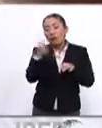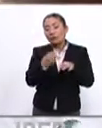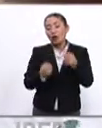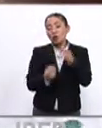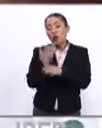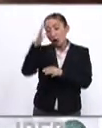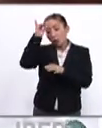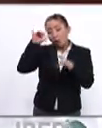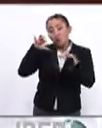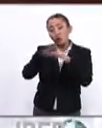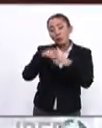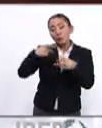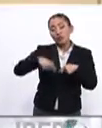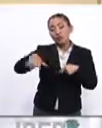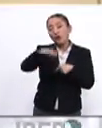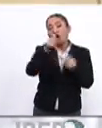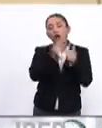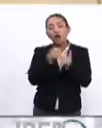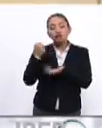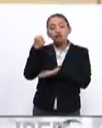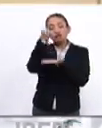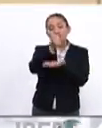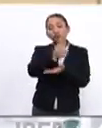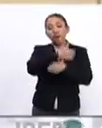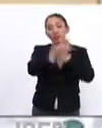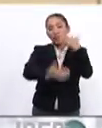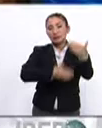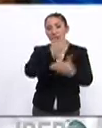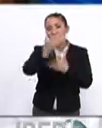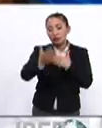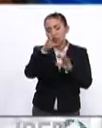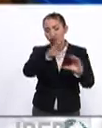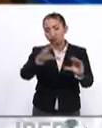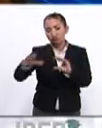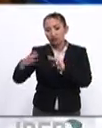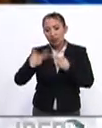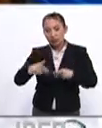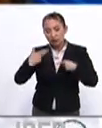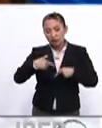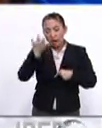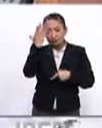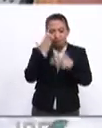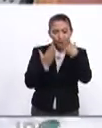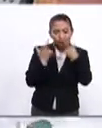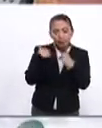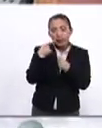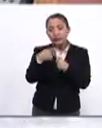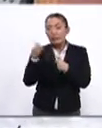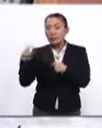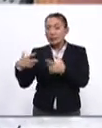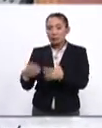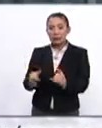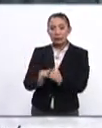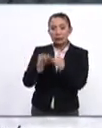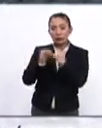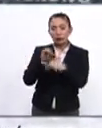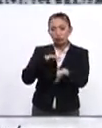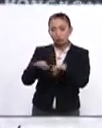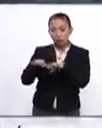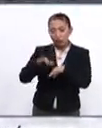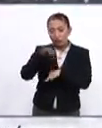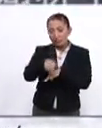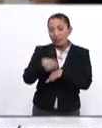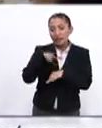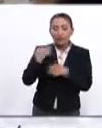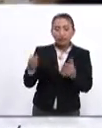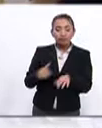un renovado pacto social a través de la inversión en el desarrollo de las capacidades de las personas de las propias instituciones del trabajo